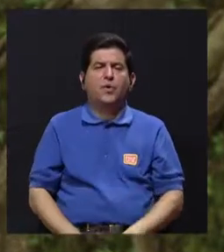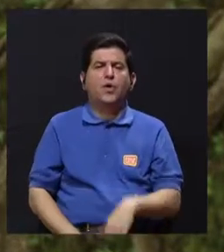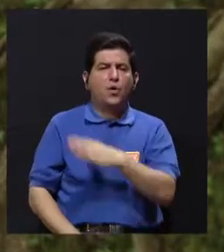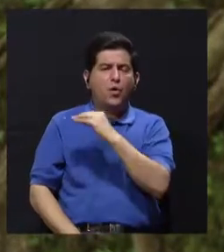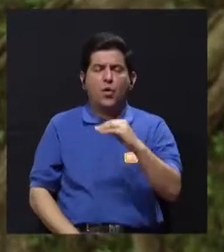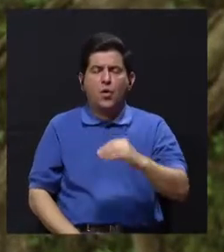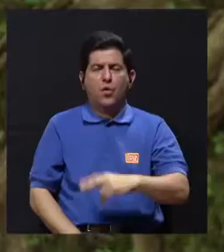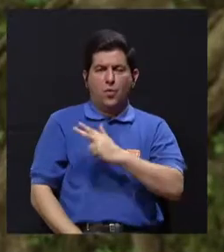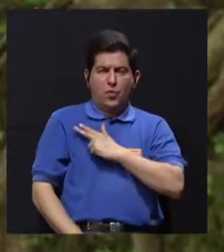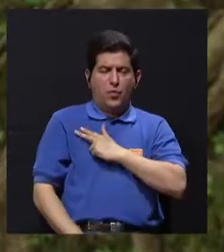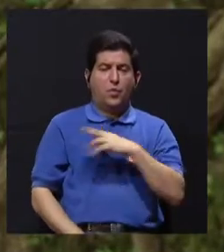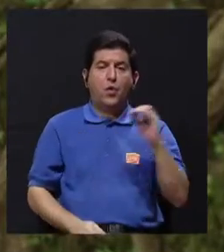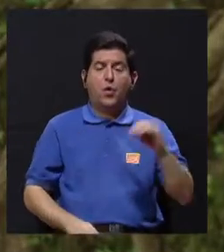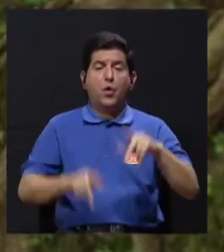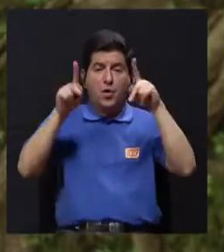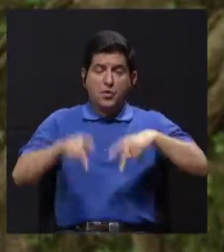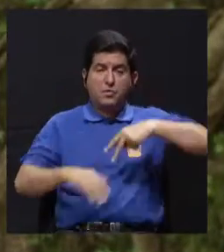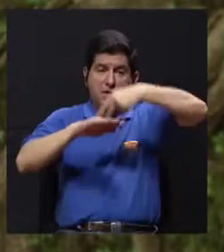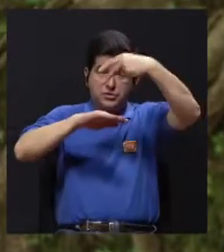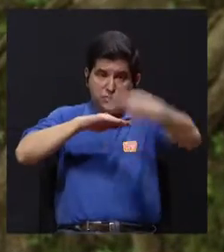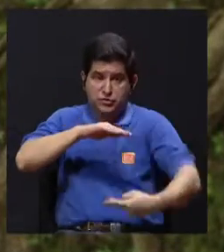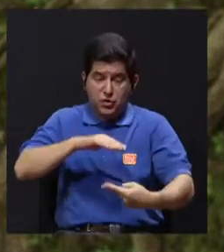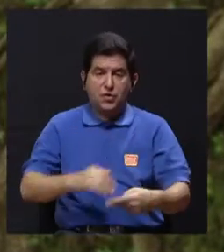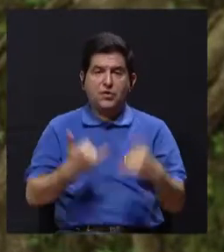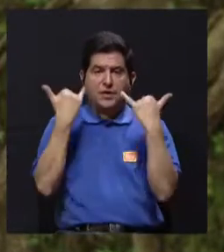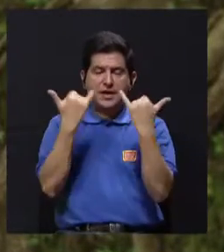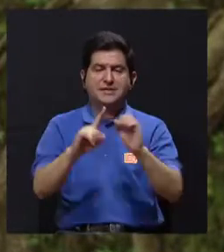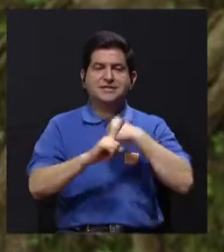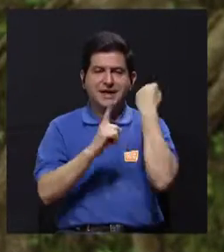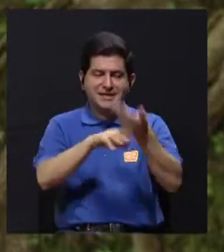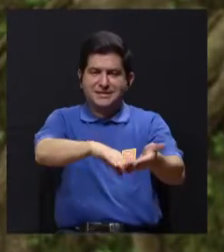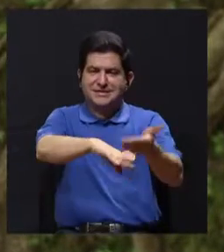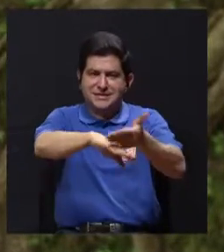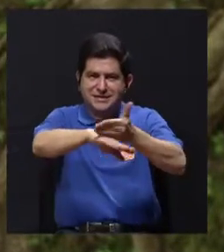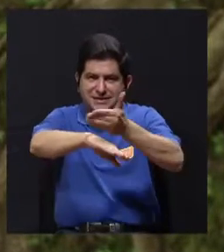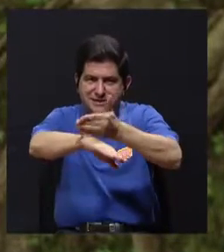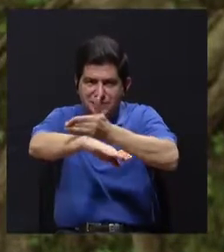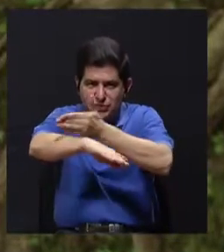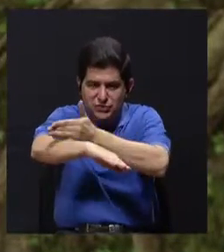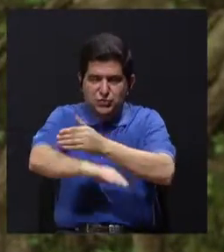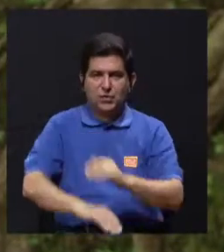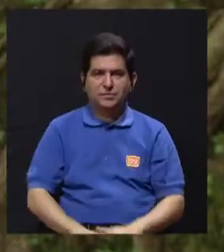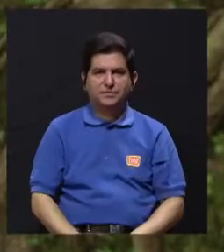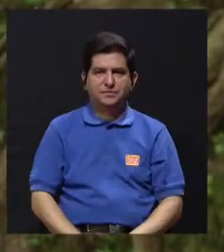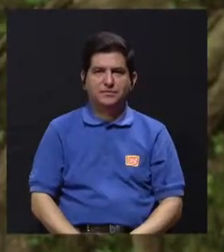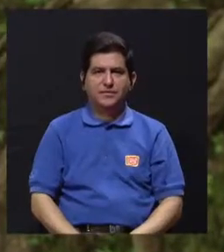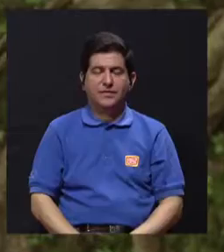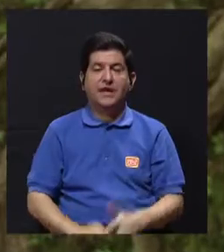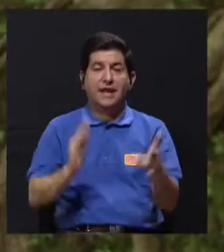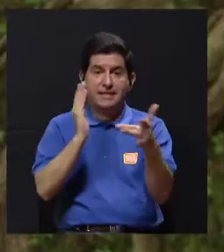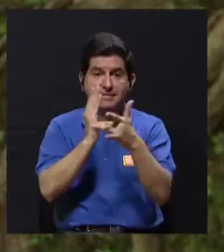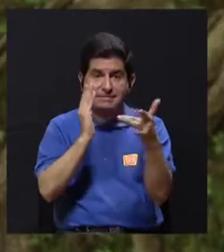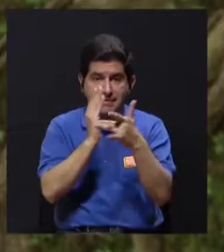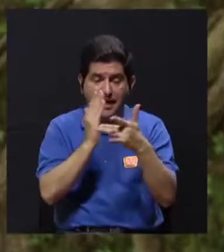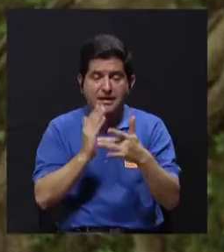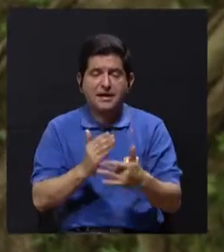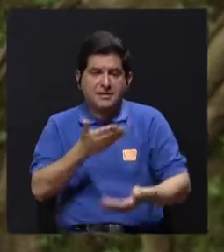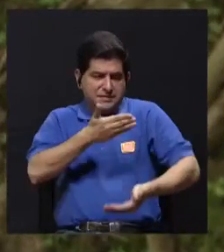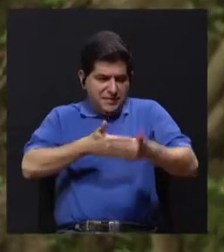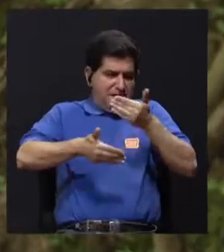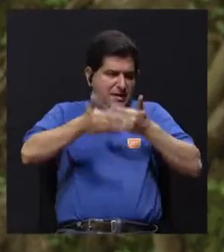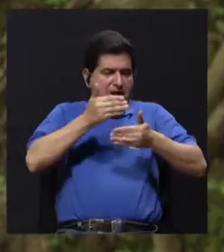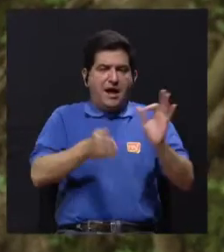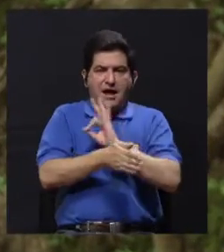deja de caminar y tiene problemas de que empieza a caerse, por ejemplo, ya el cuadro está muy avanzado y entonces usar técnicas para